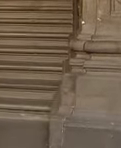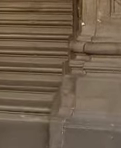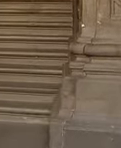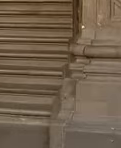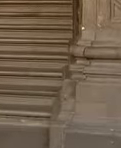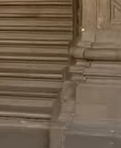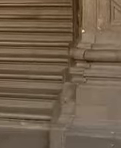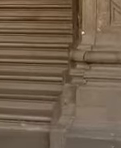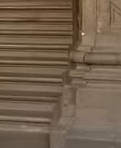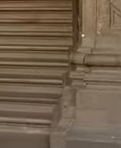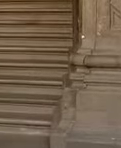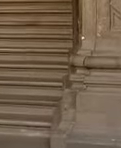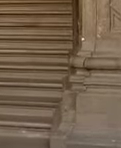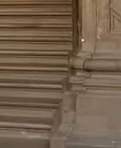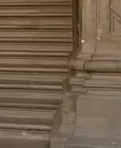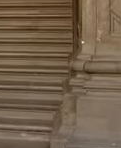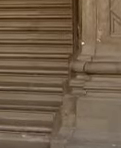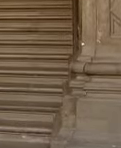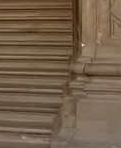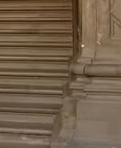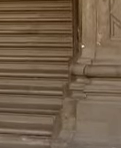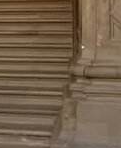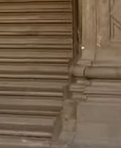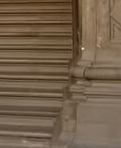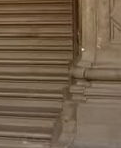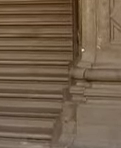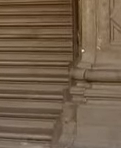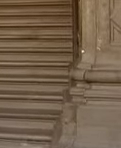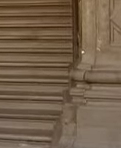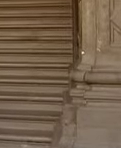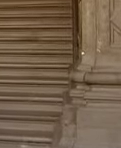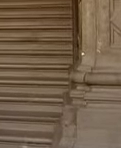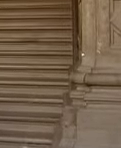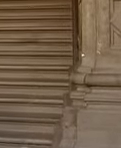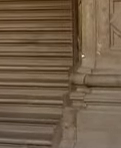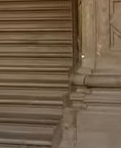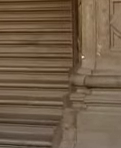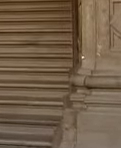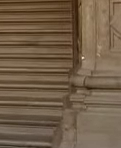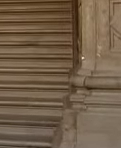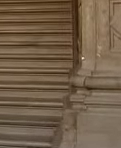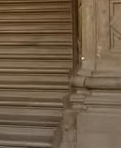Todos los... ¿Sí?